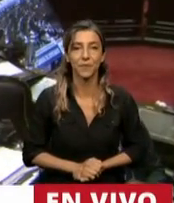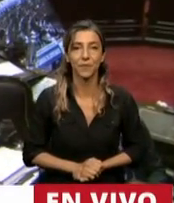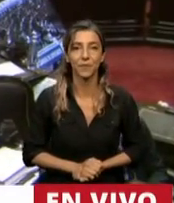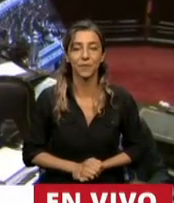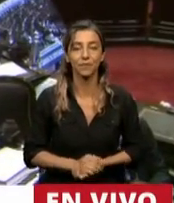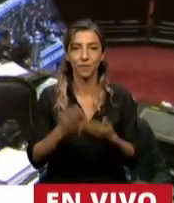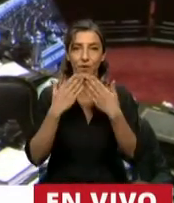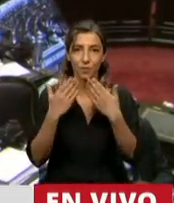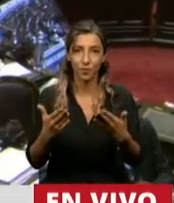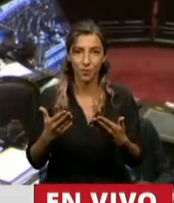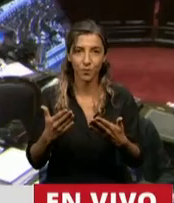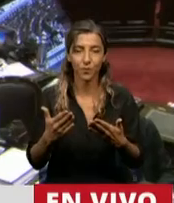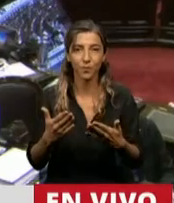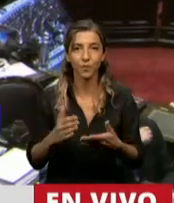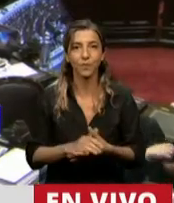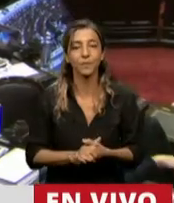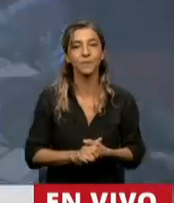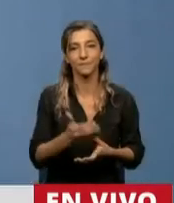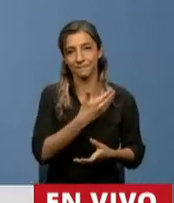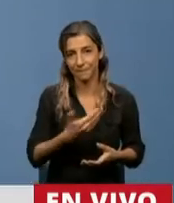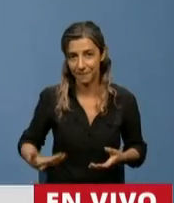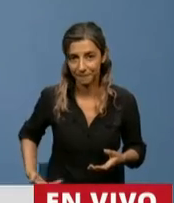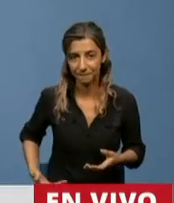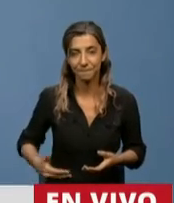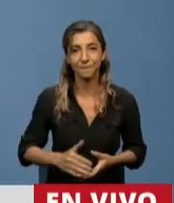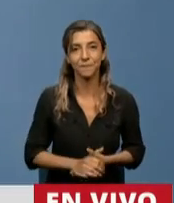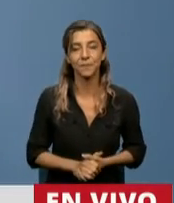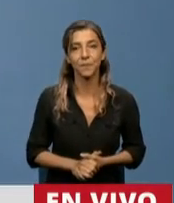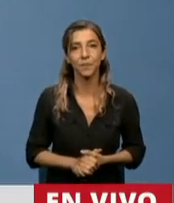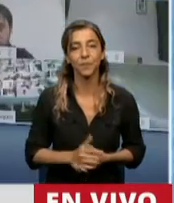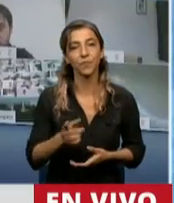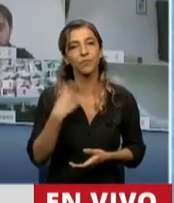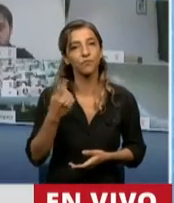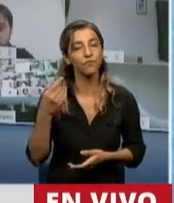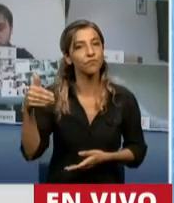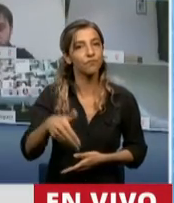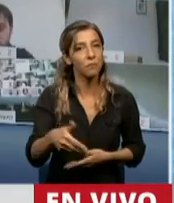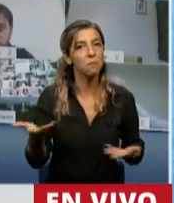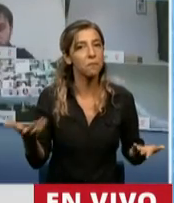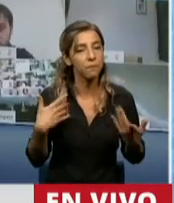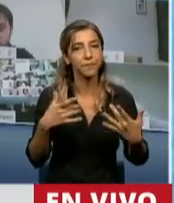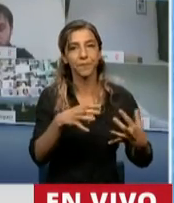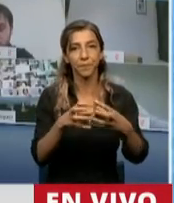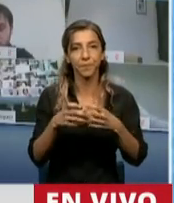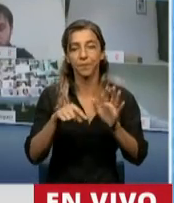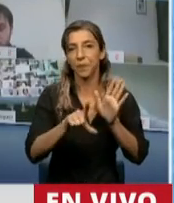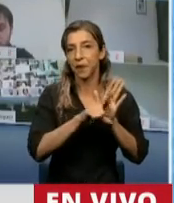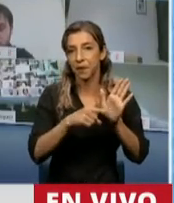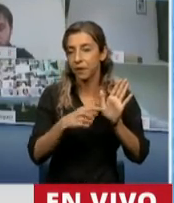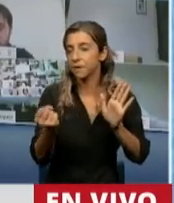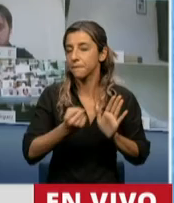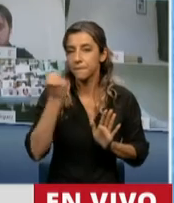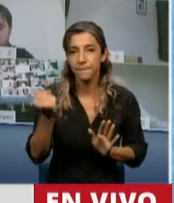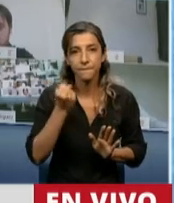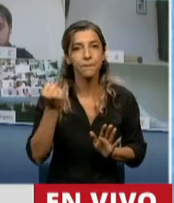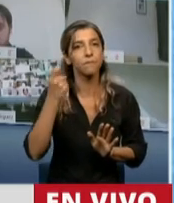Muchas gracias, señor Presidente. Venimos a tratar esta ley tan importante para